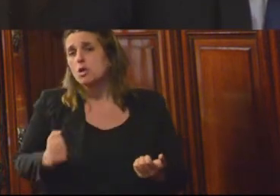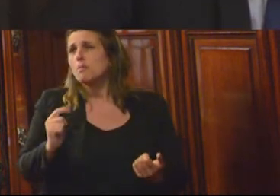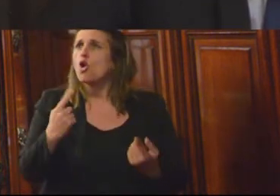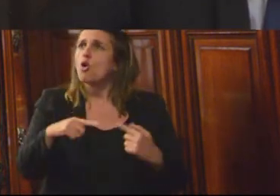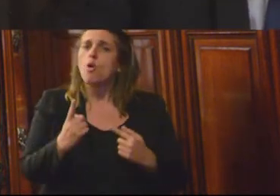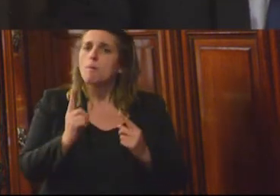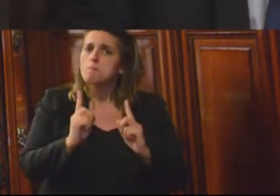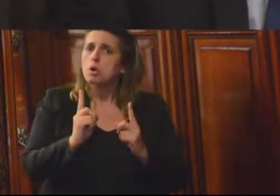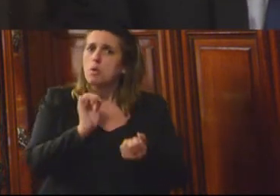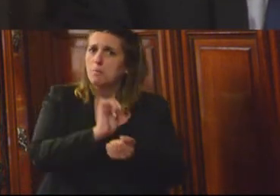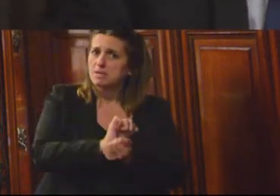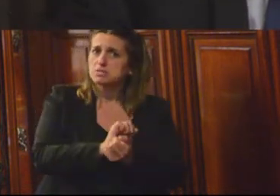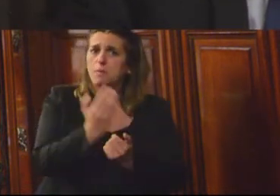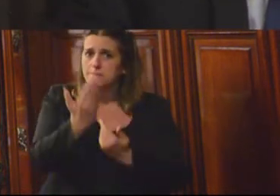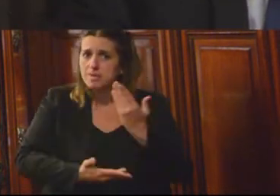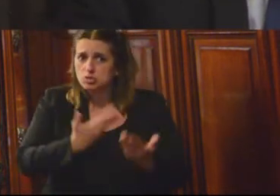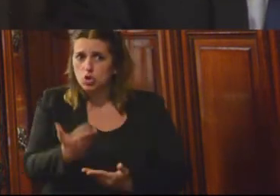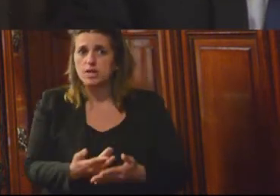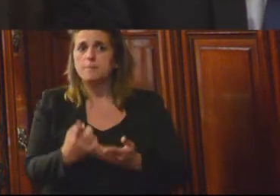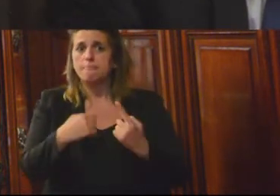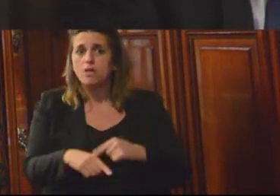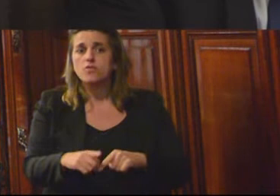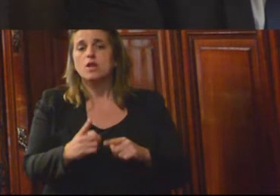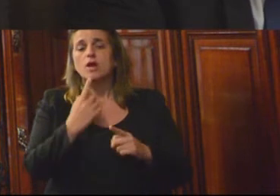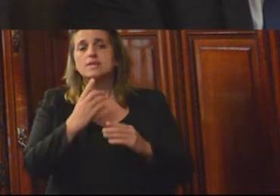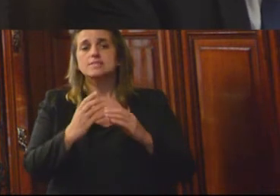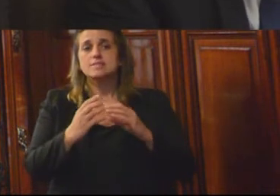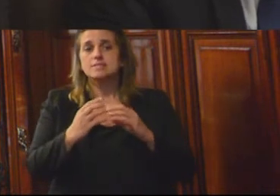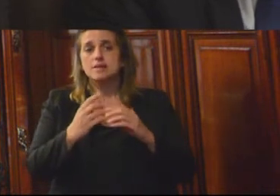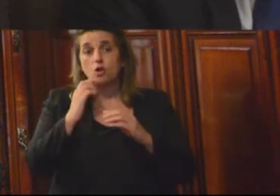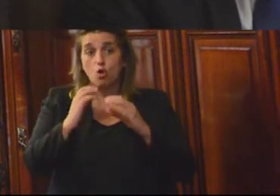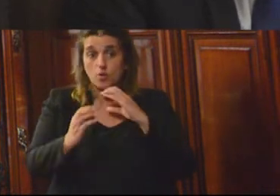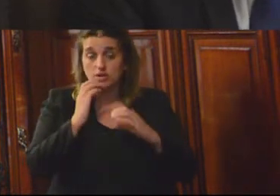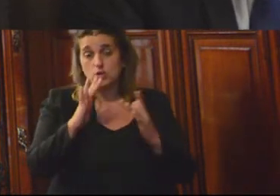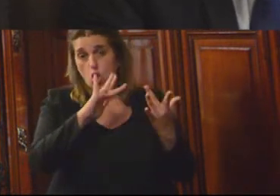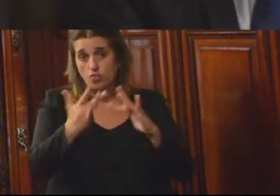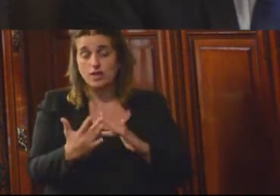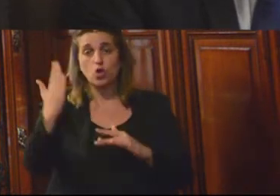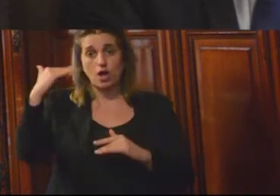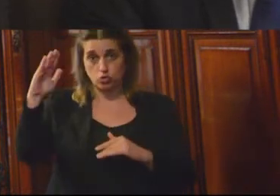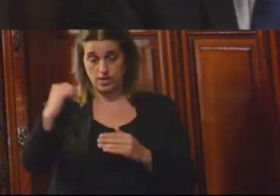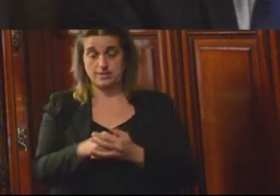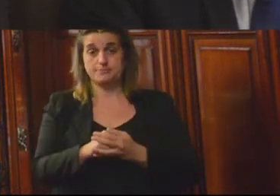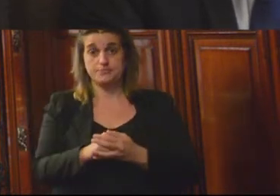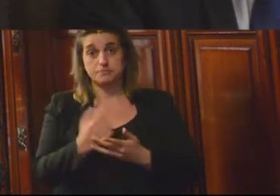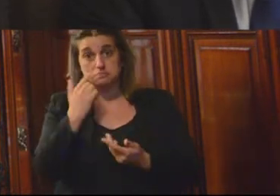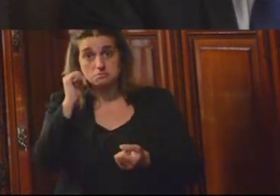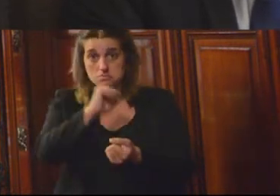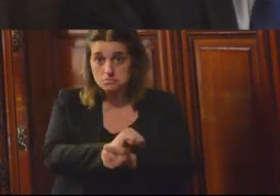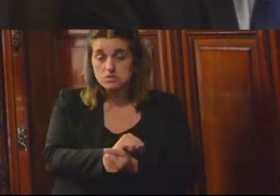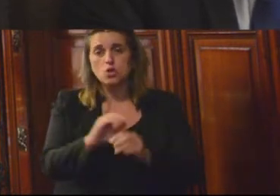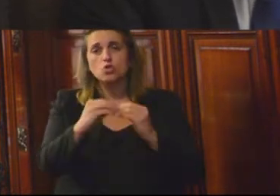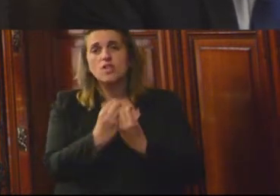en consonancia y con plena comunicación con las autoridades del penal. Los internos de Lurigancho son alejados en 24